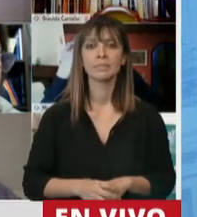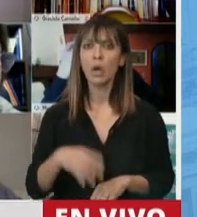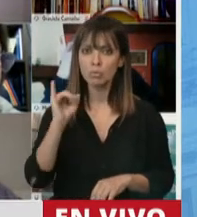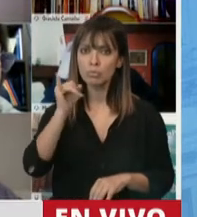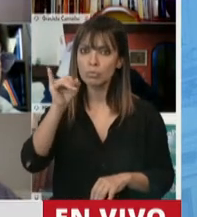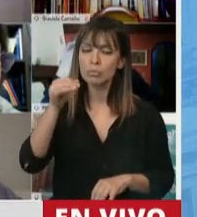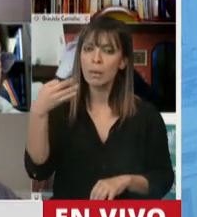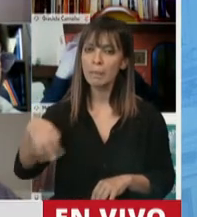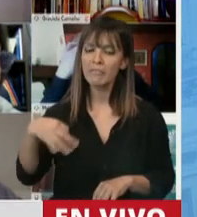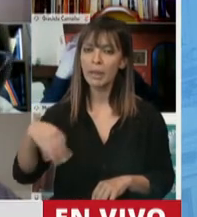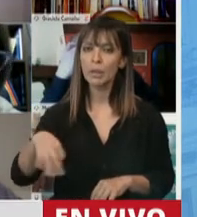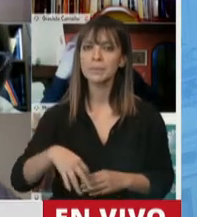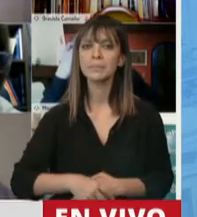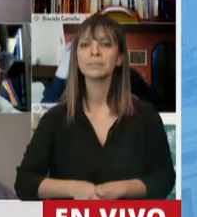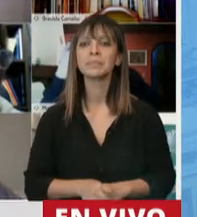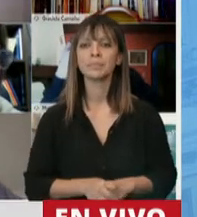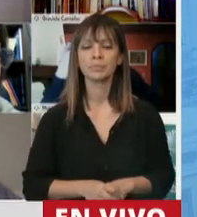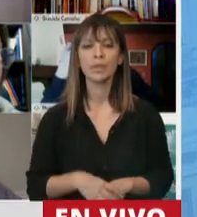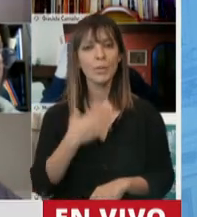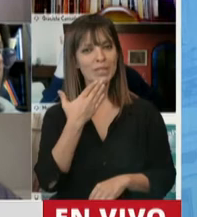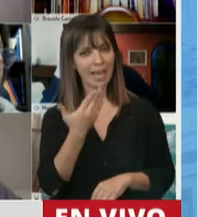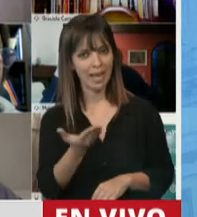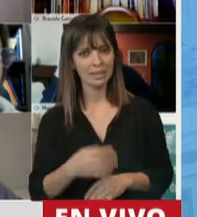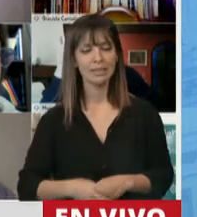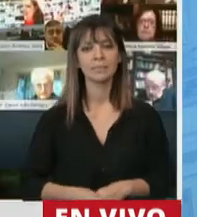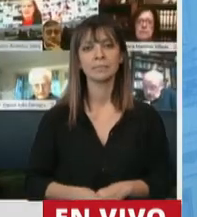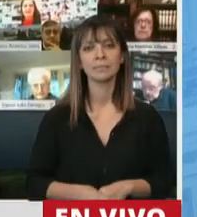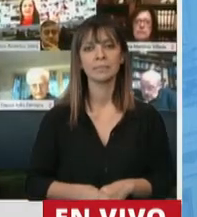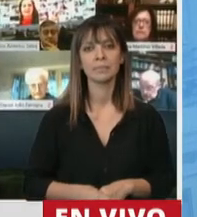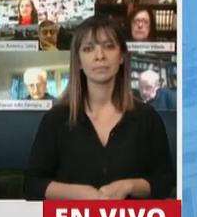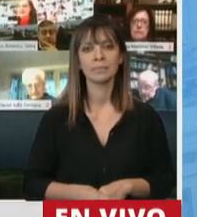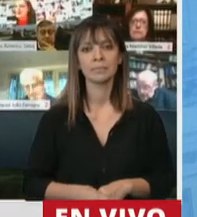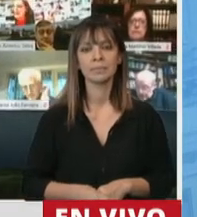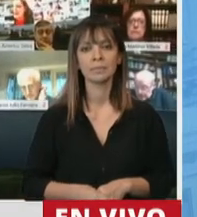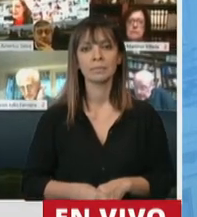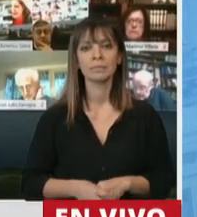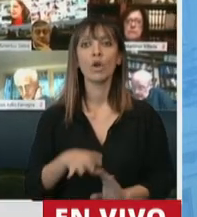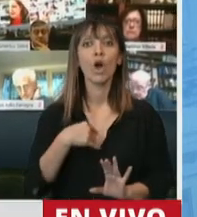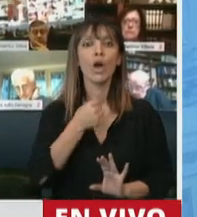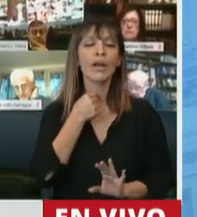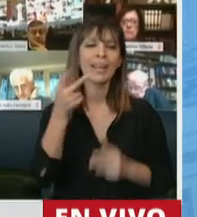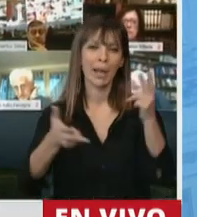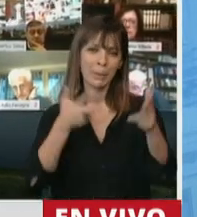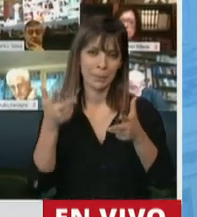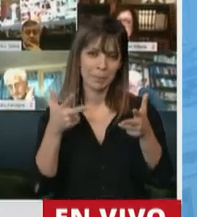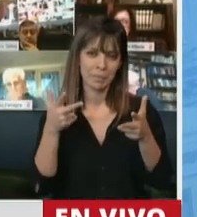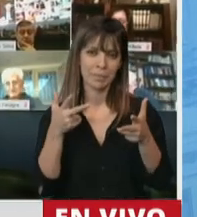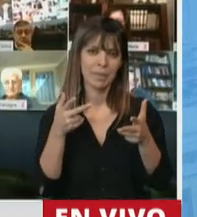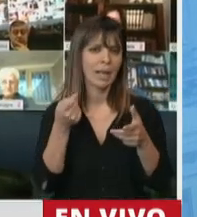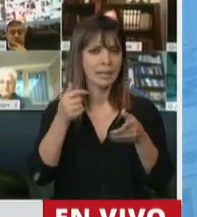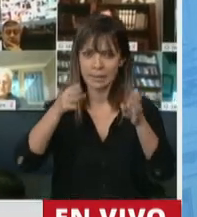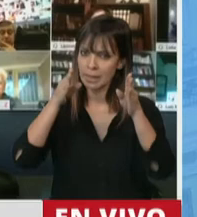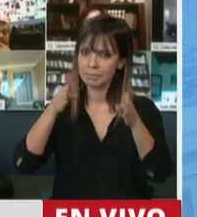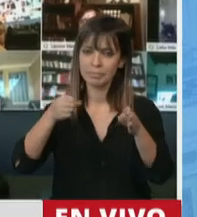Perfectamente la escuchamos, diputada. Gracias, Presidente. Quiero referirme casi en particular,